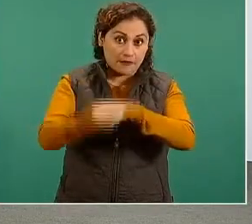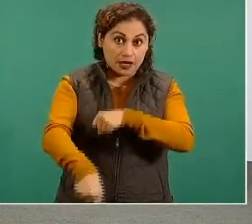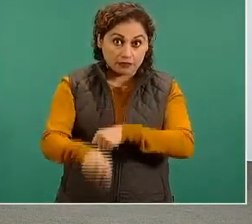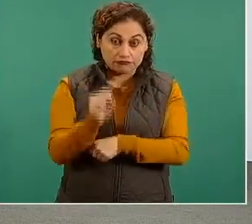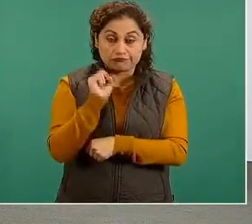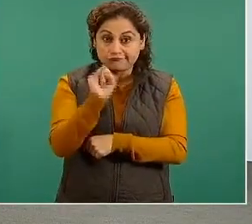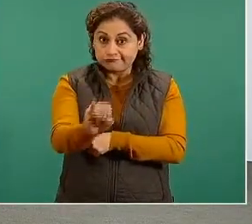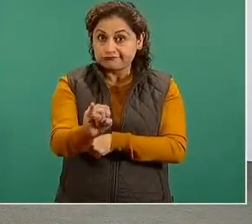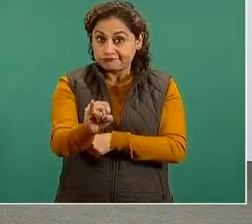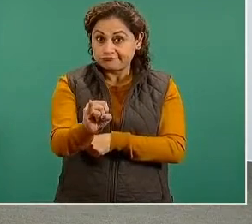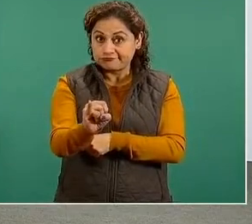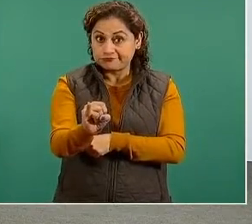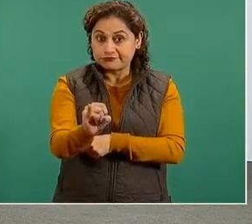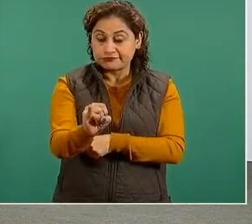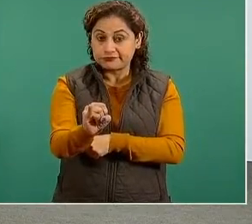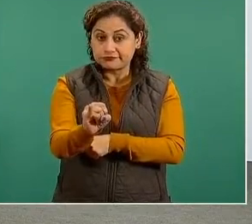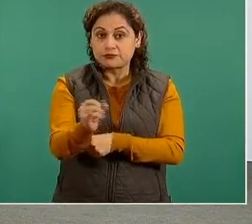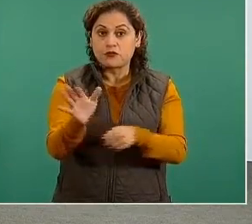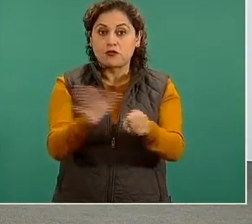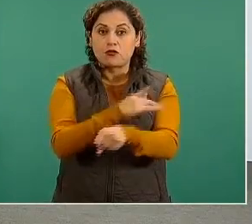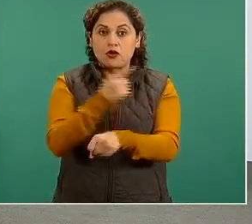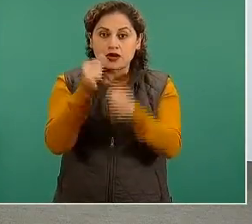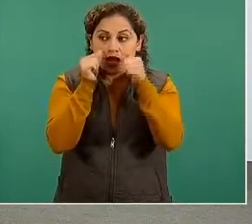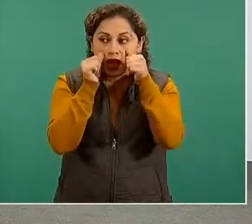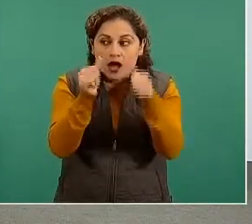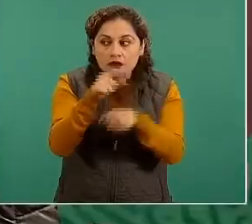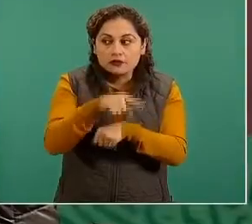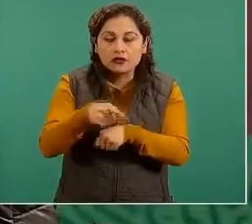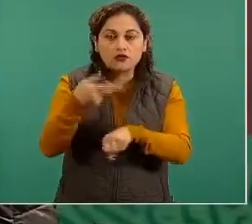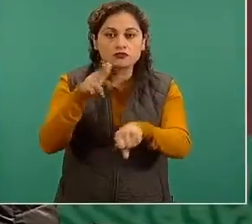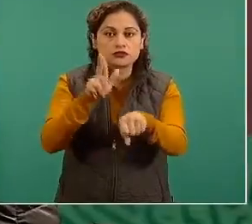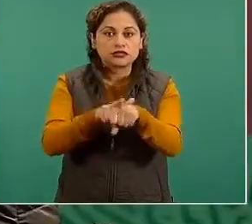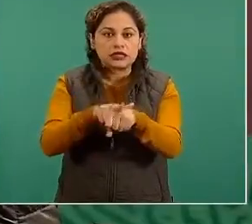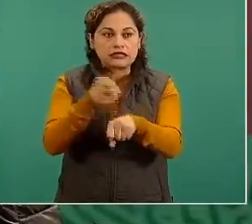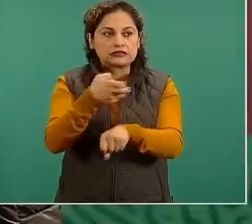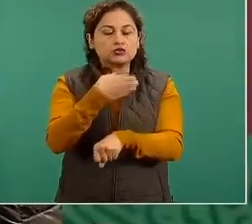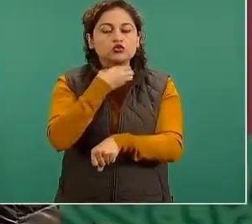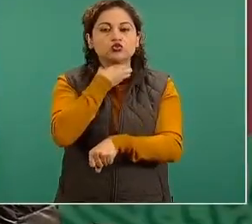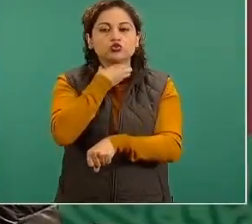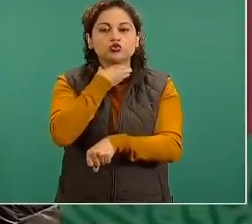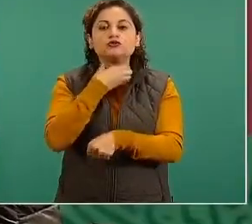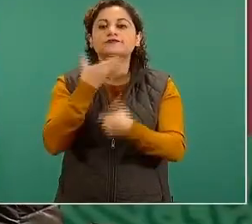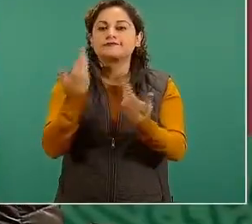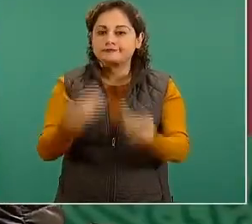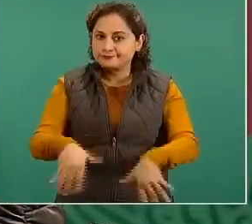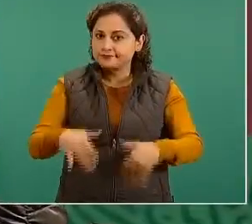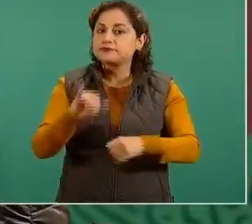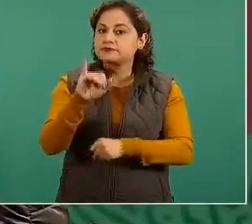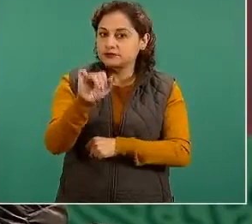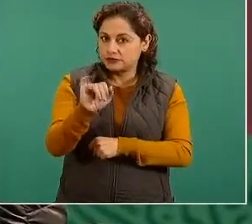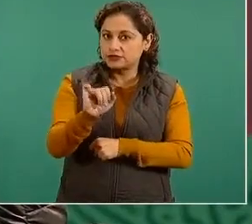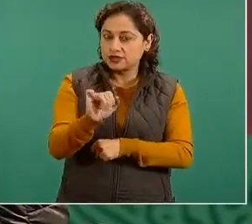ocupado y rebasado en sus capacidades. Por eso la importancia de que los hospitales